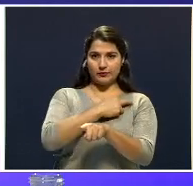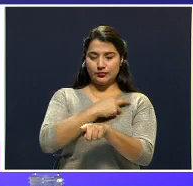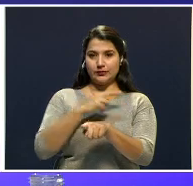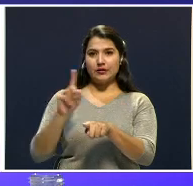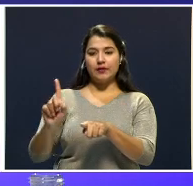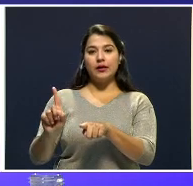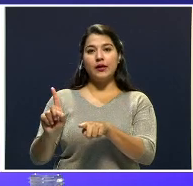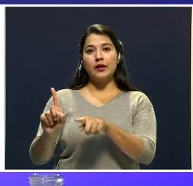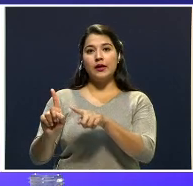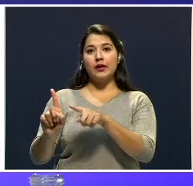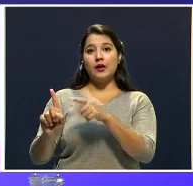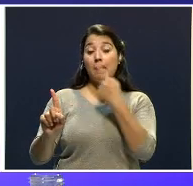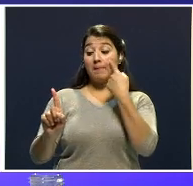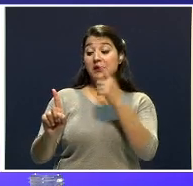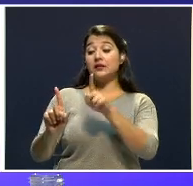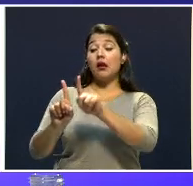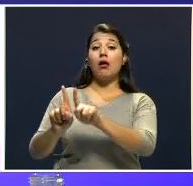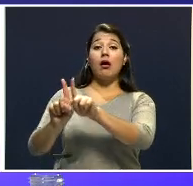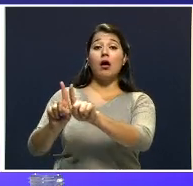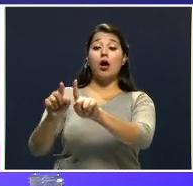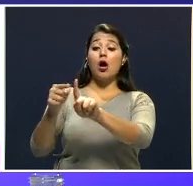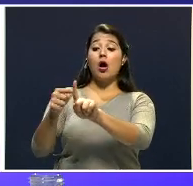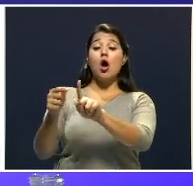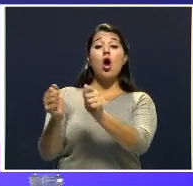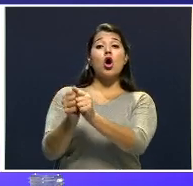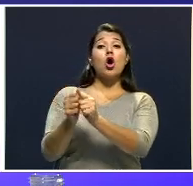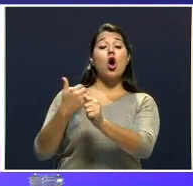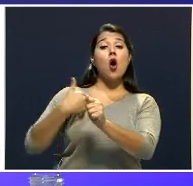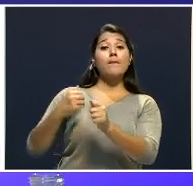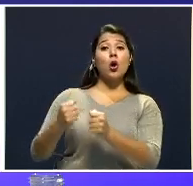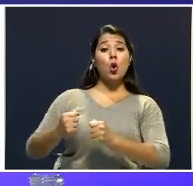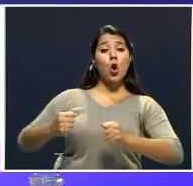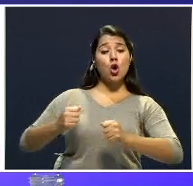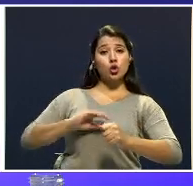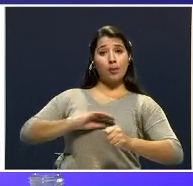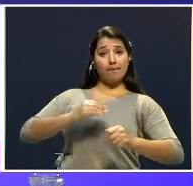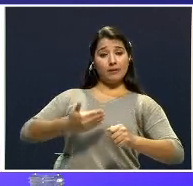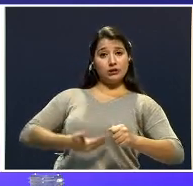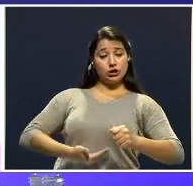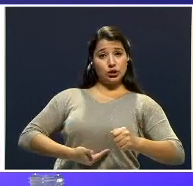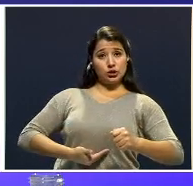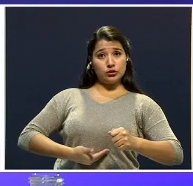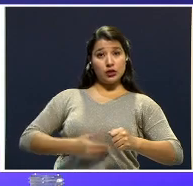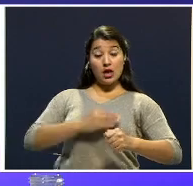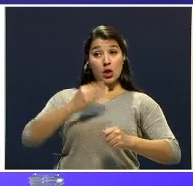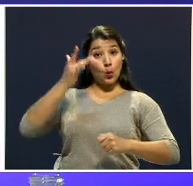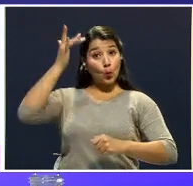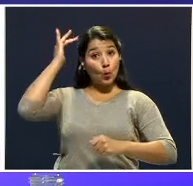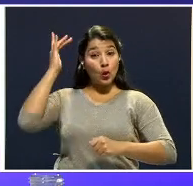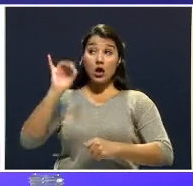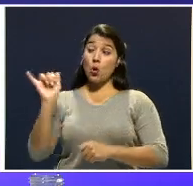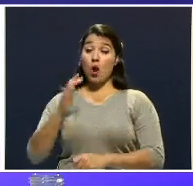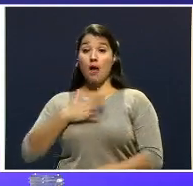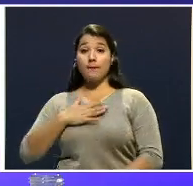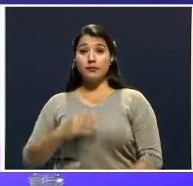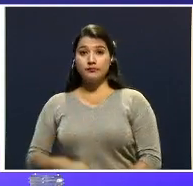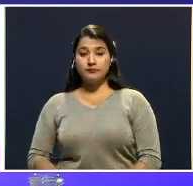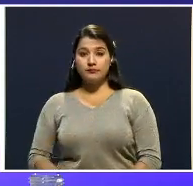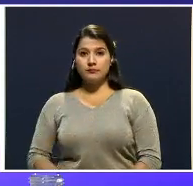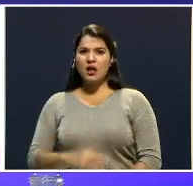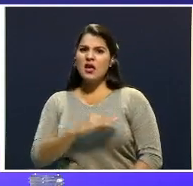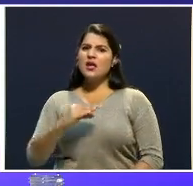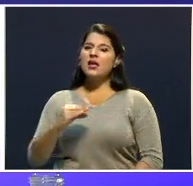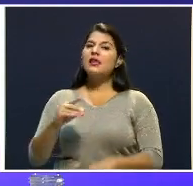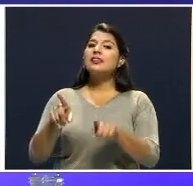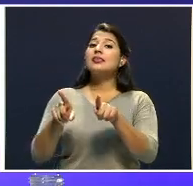gordo, panzón y calvo, igual que él. Y además